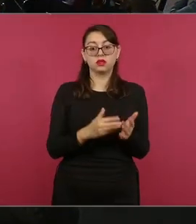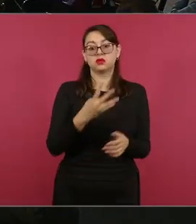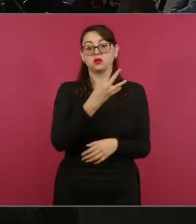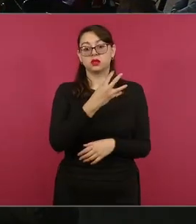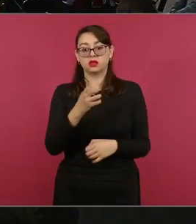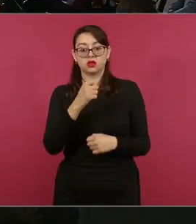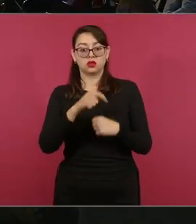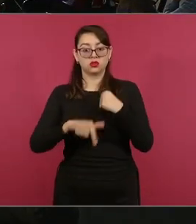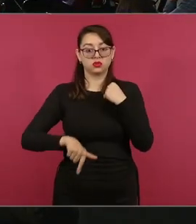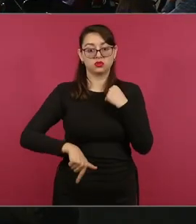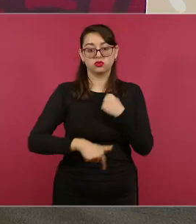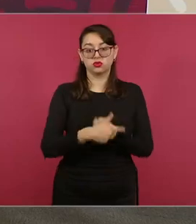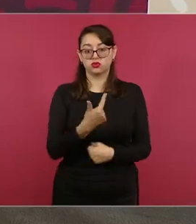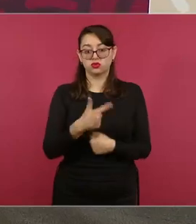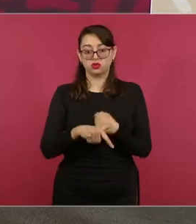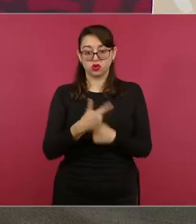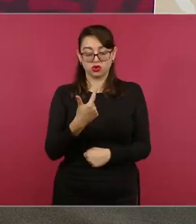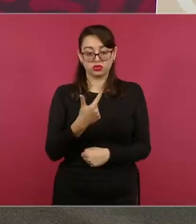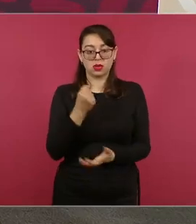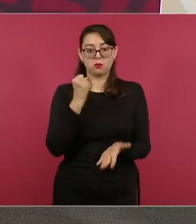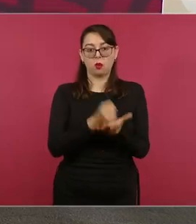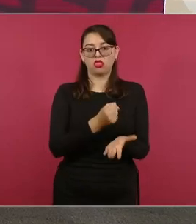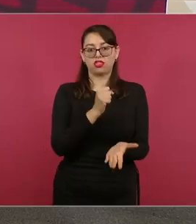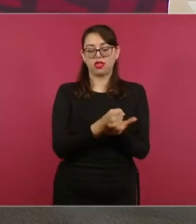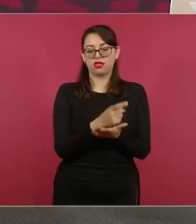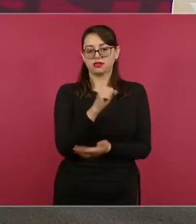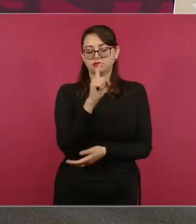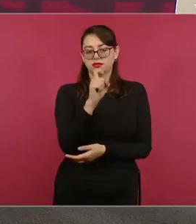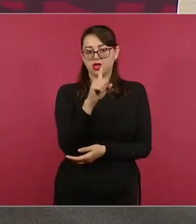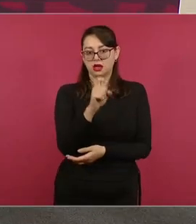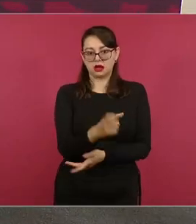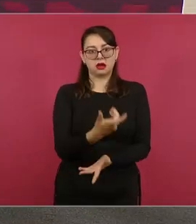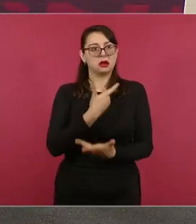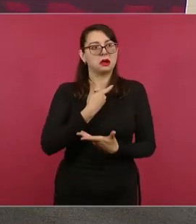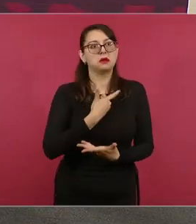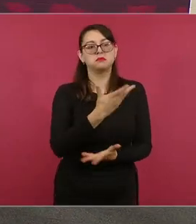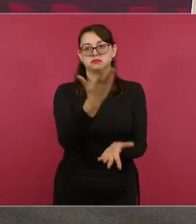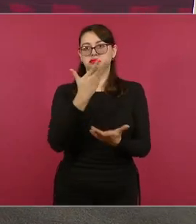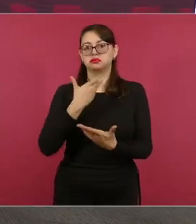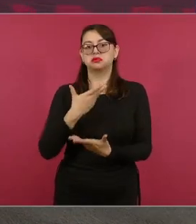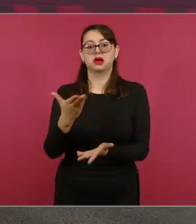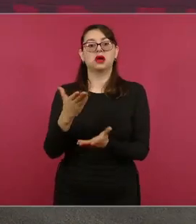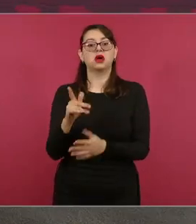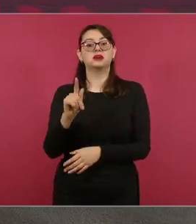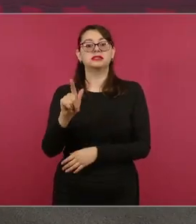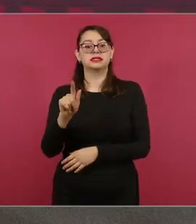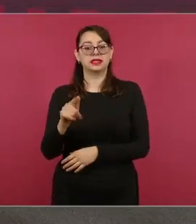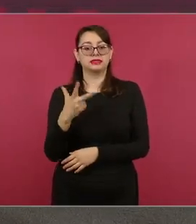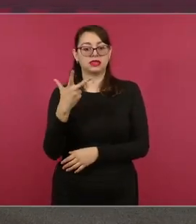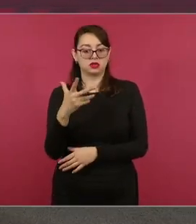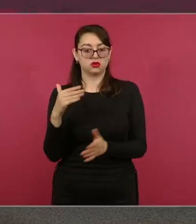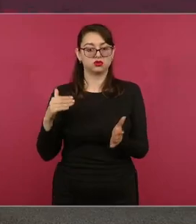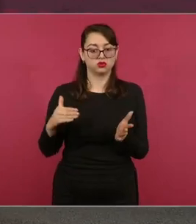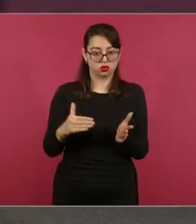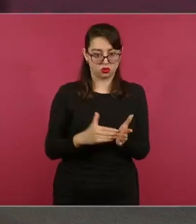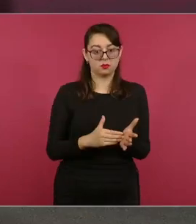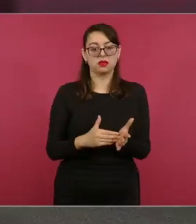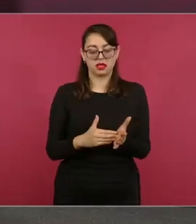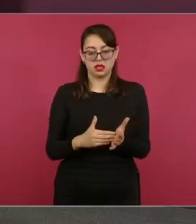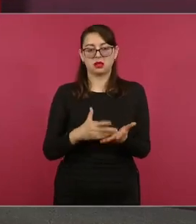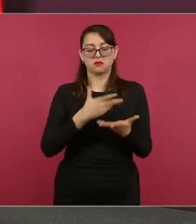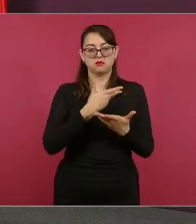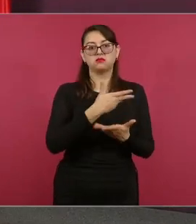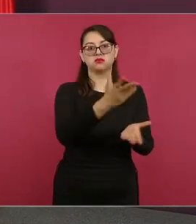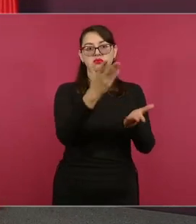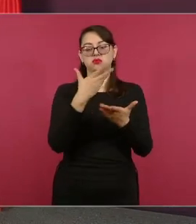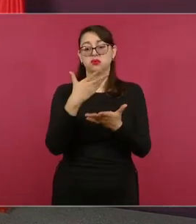aguas embotelladas y de las cuales hemos repartido 78.148 y el resto,